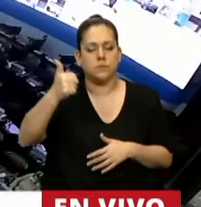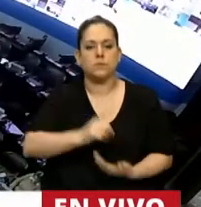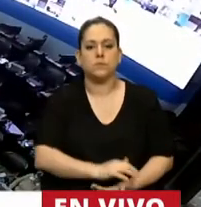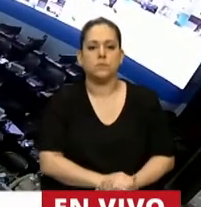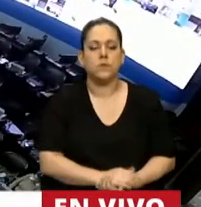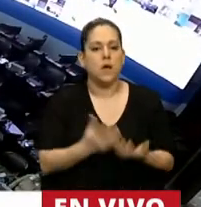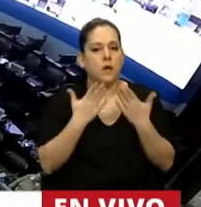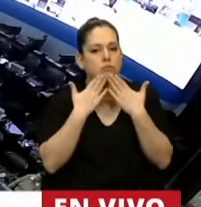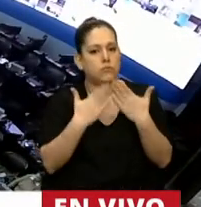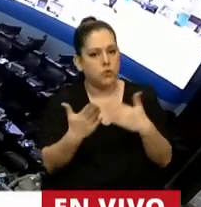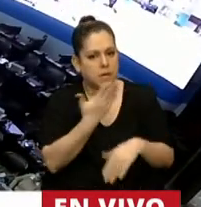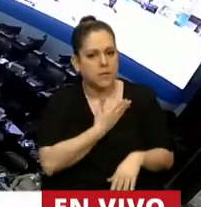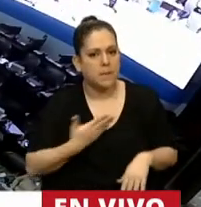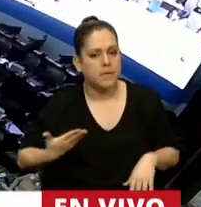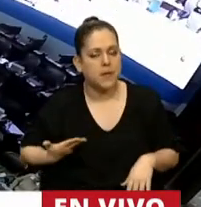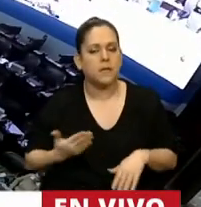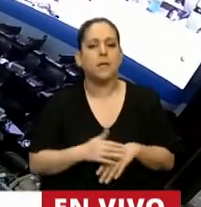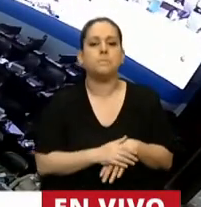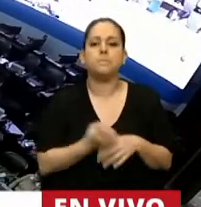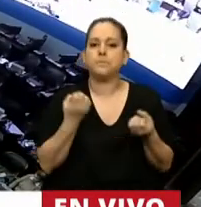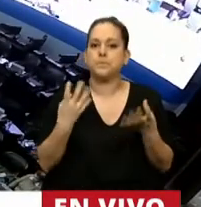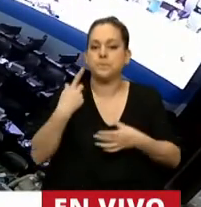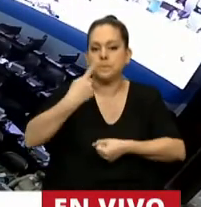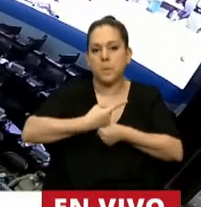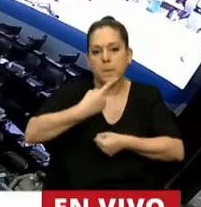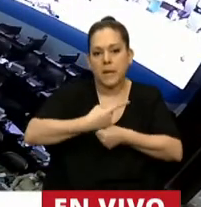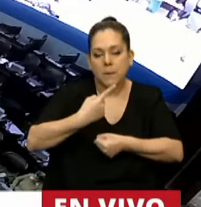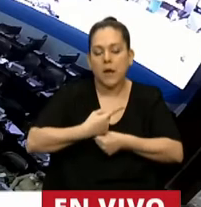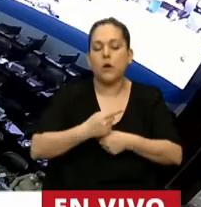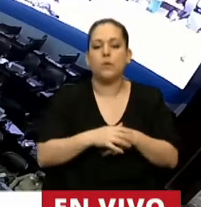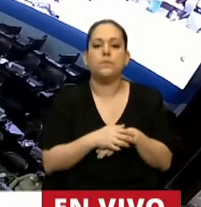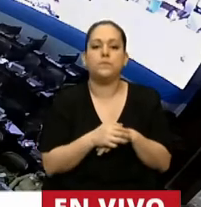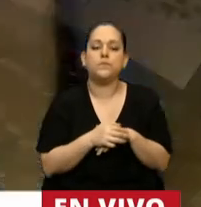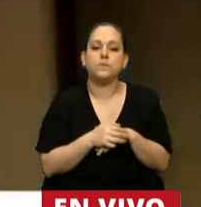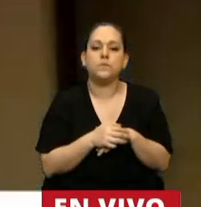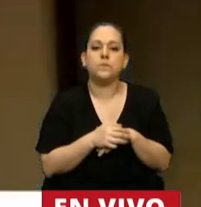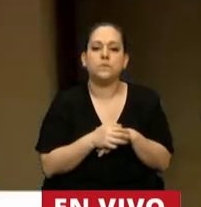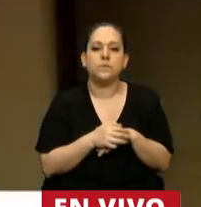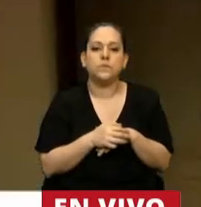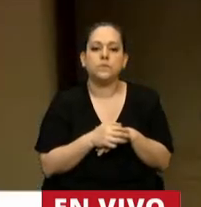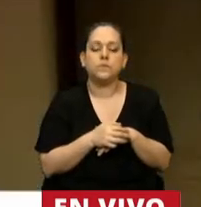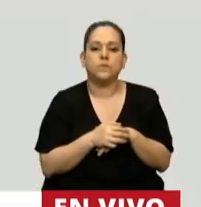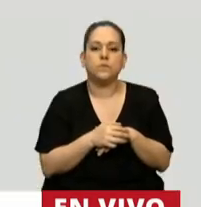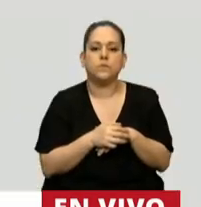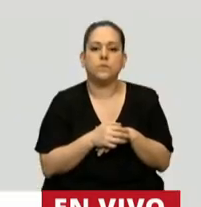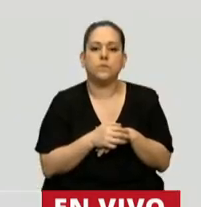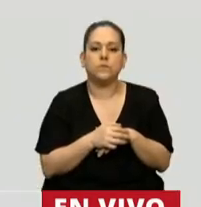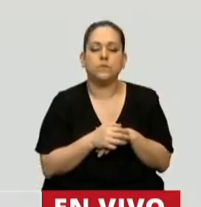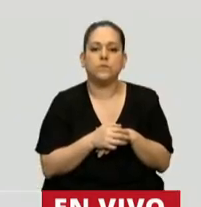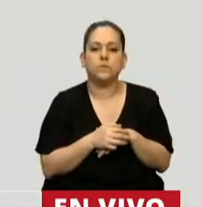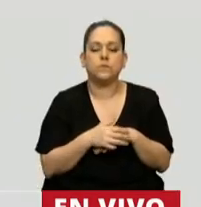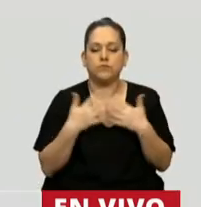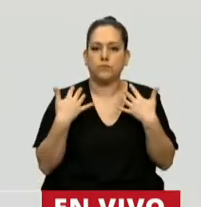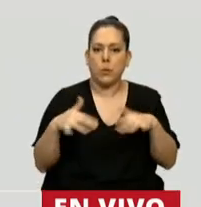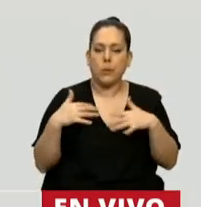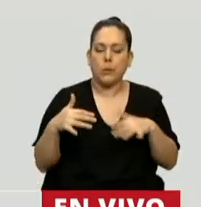Muchas gracias, presidente. Bueno, primero voy a valorar el envío